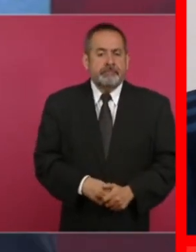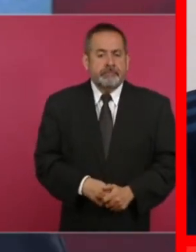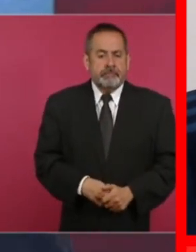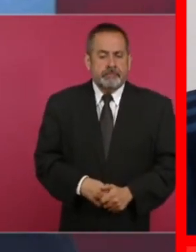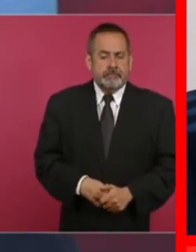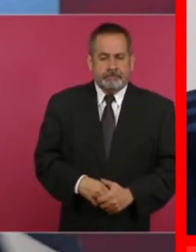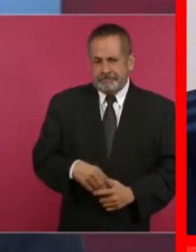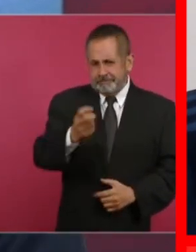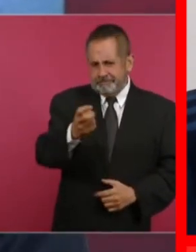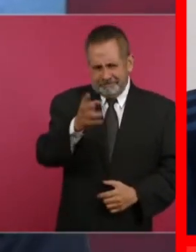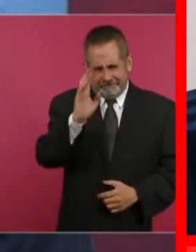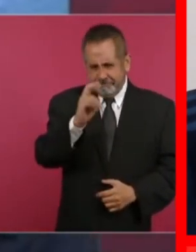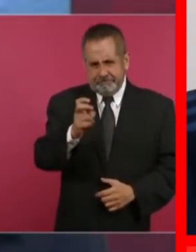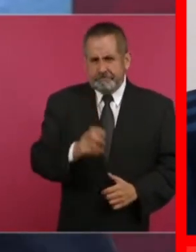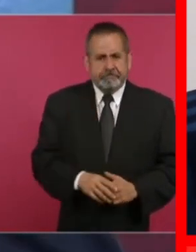sí. Y hay